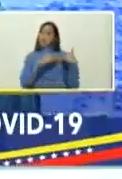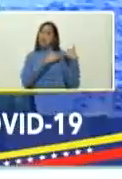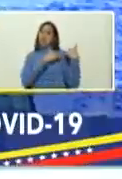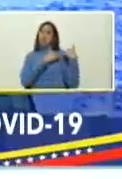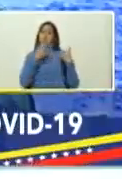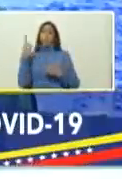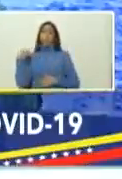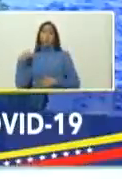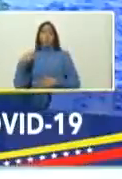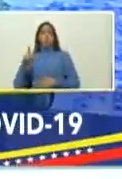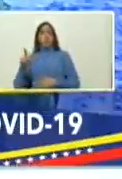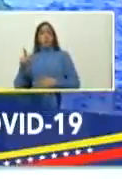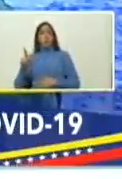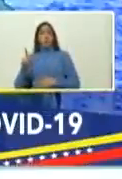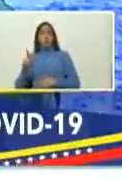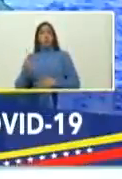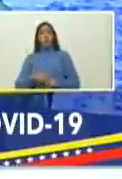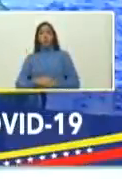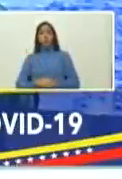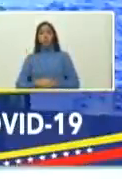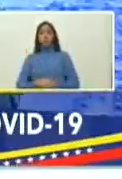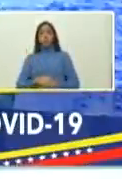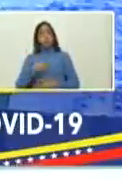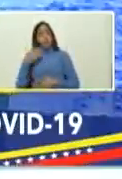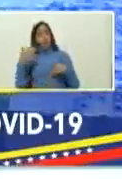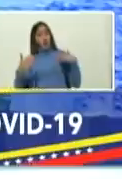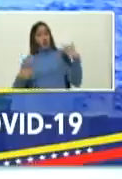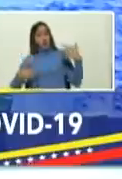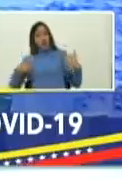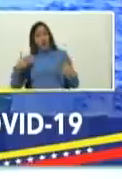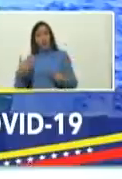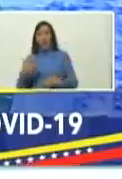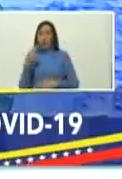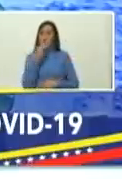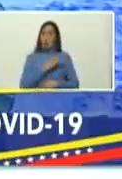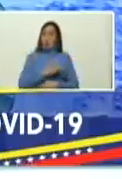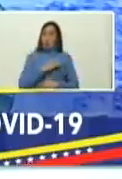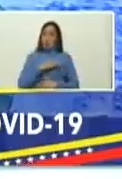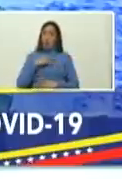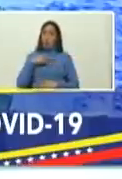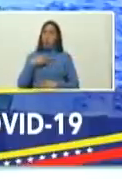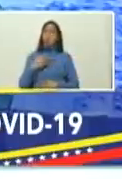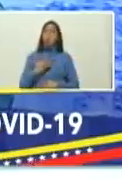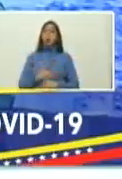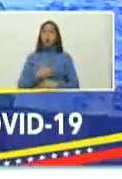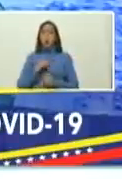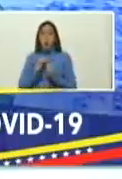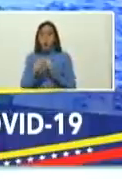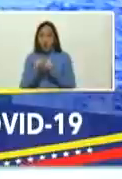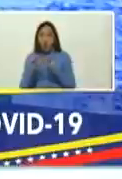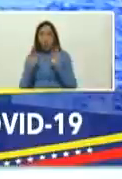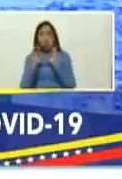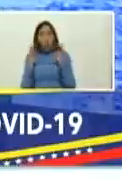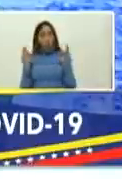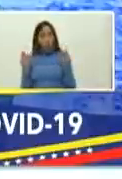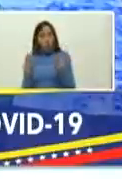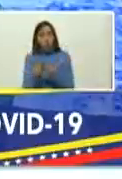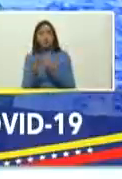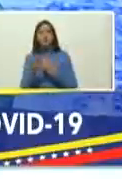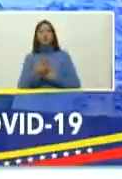propicias para las actividades sociales deportivas familiares